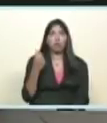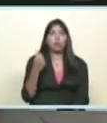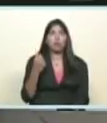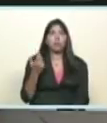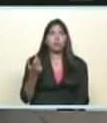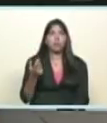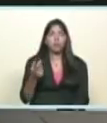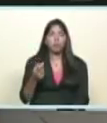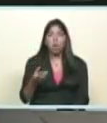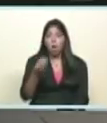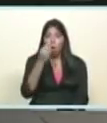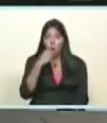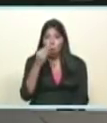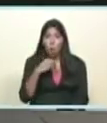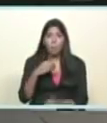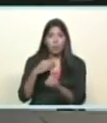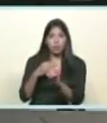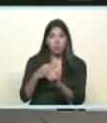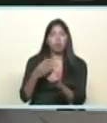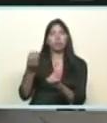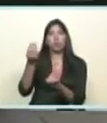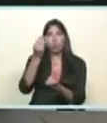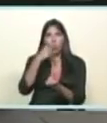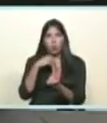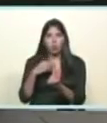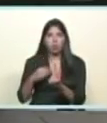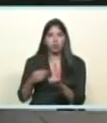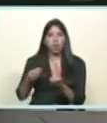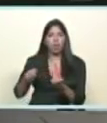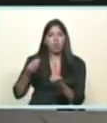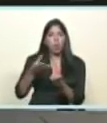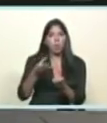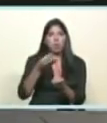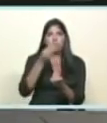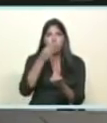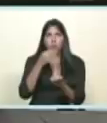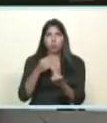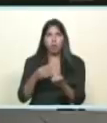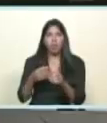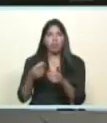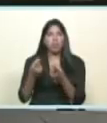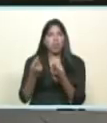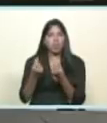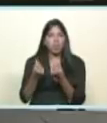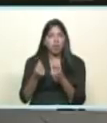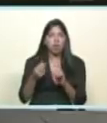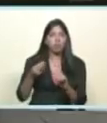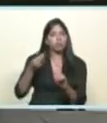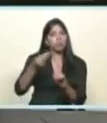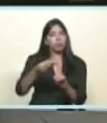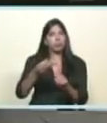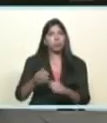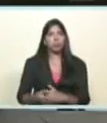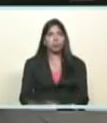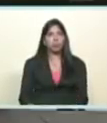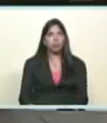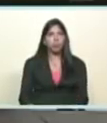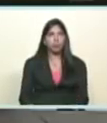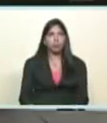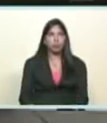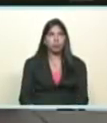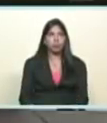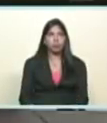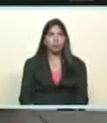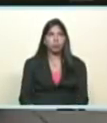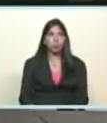en el campo de la alimentación del abastecimiento con los CLAP y muchas cosas más los mercados del